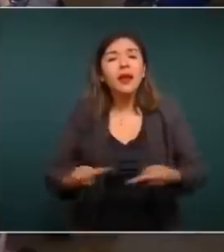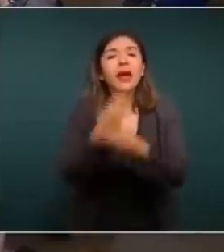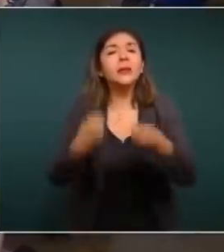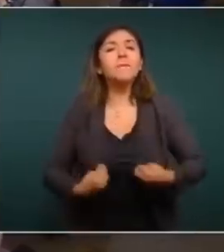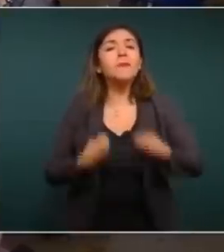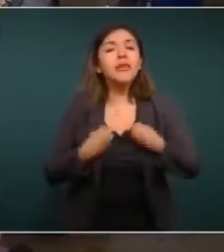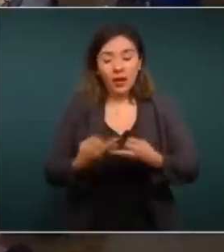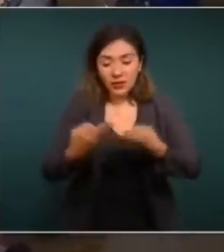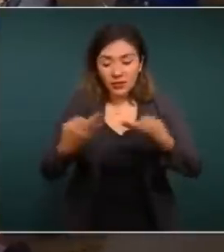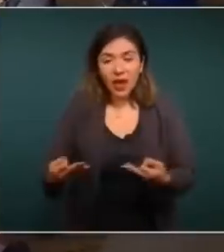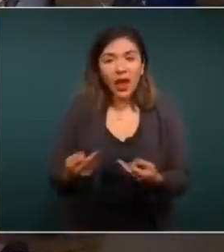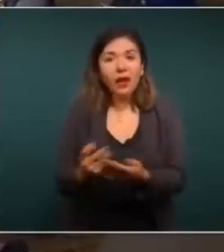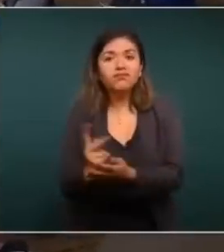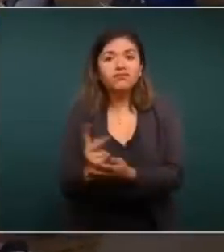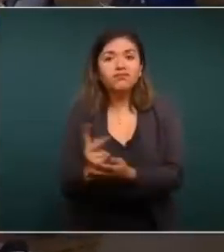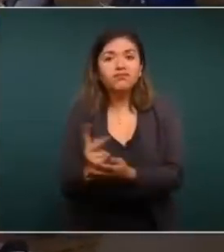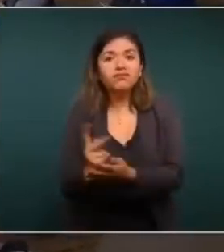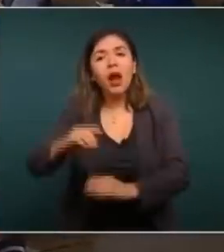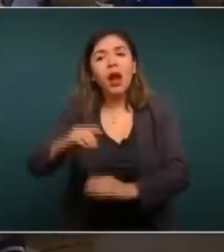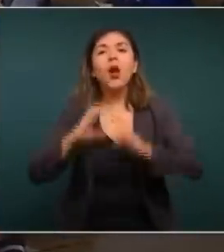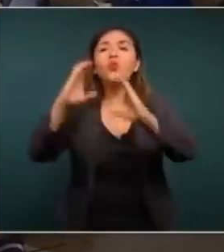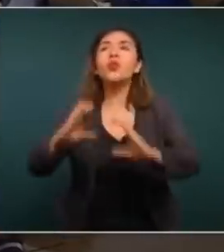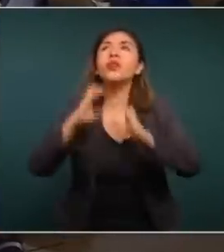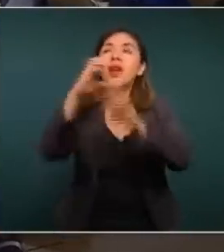suelo y sostén del cielo.